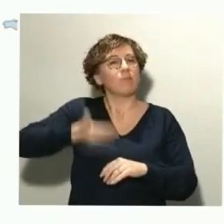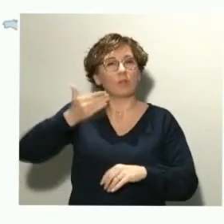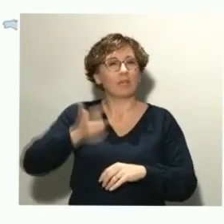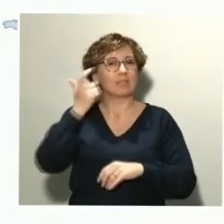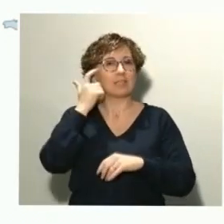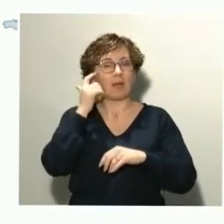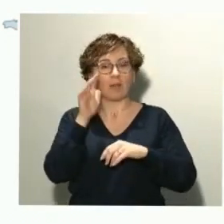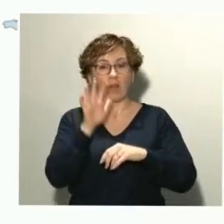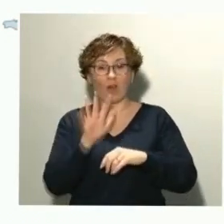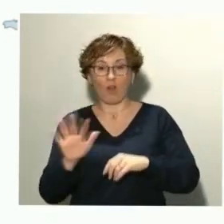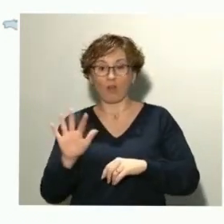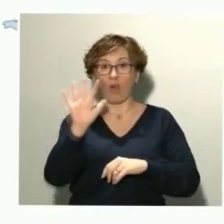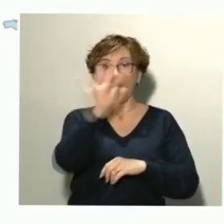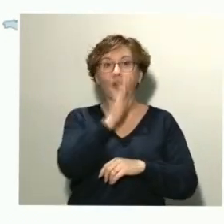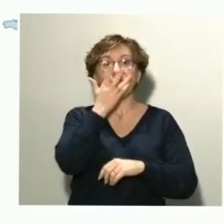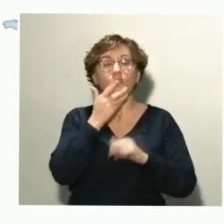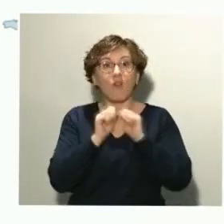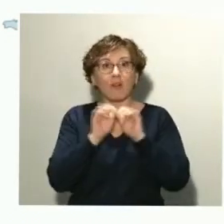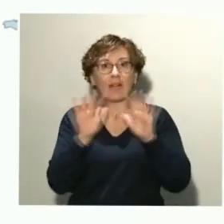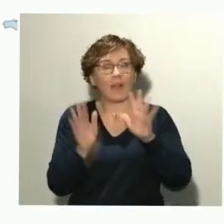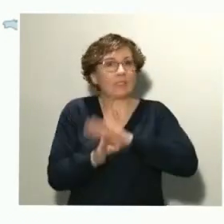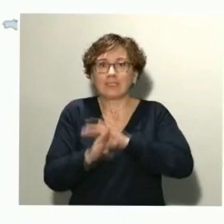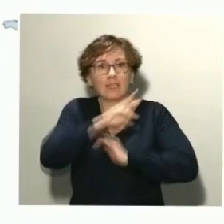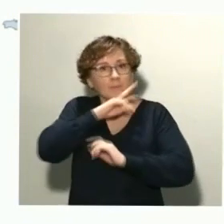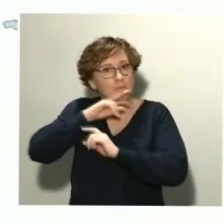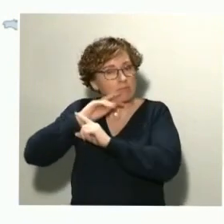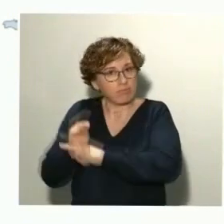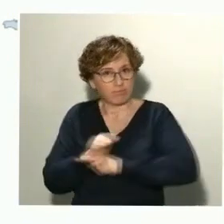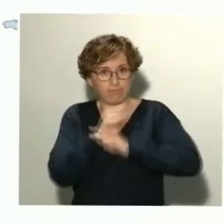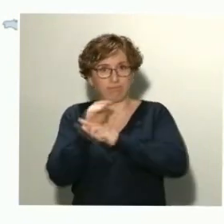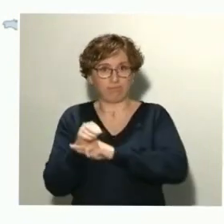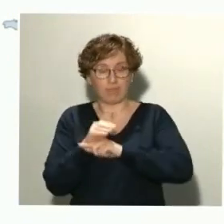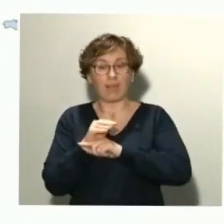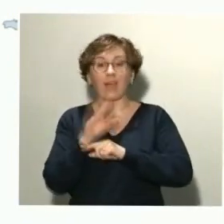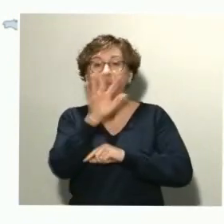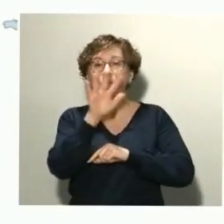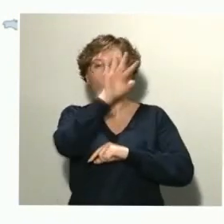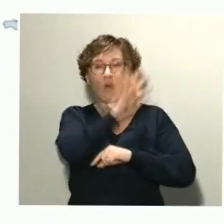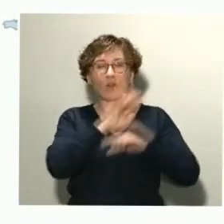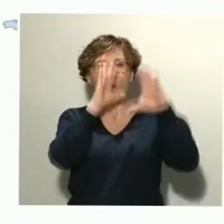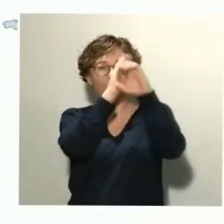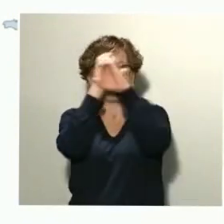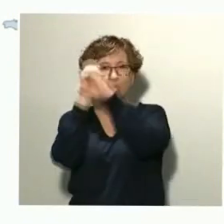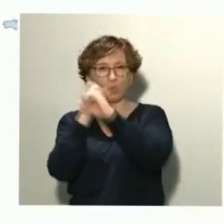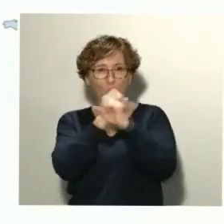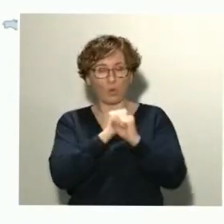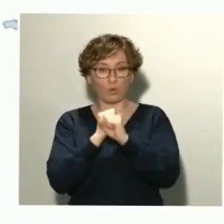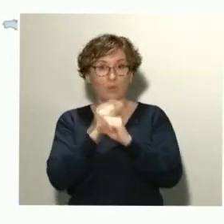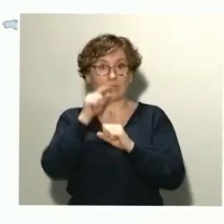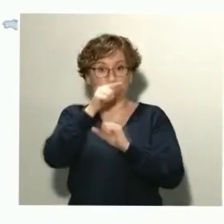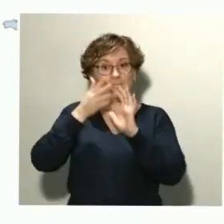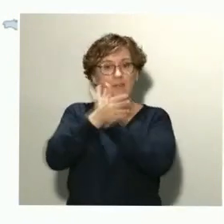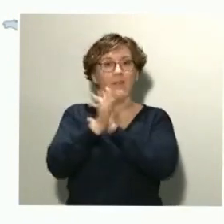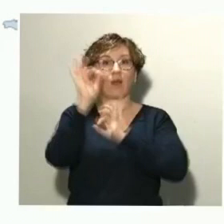claras y que poco a poco las zonas más oscuras, en su incidencia de los últimos